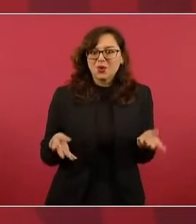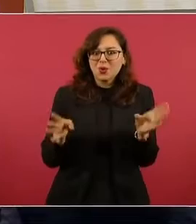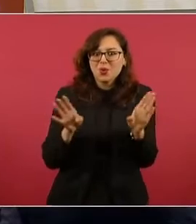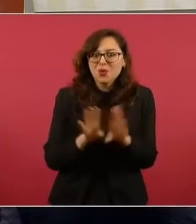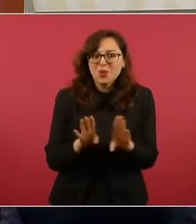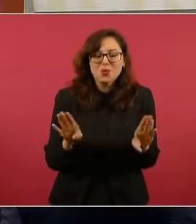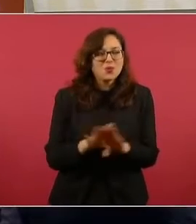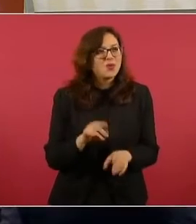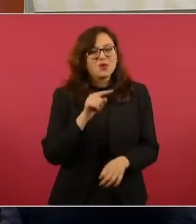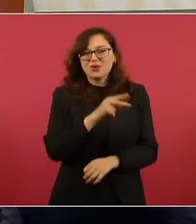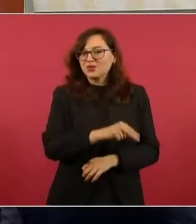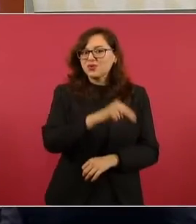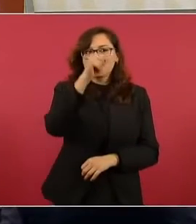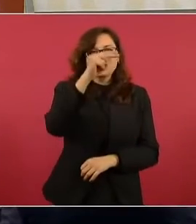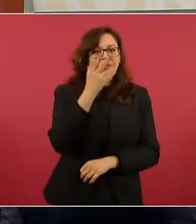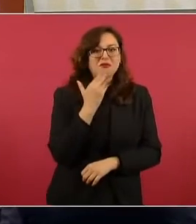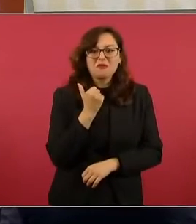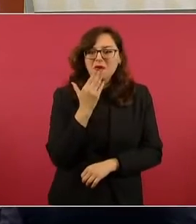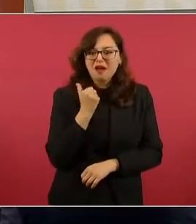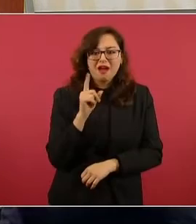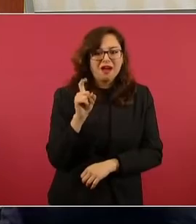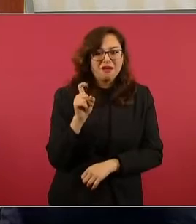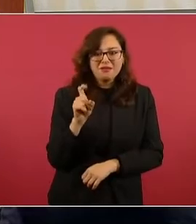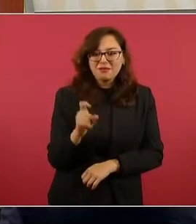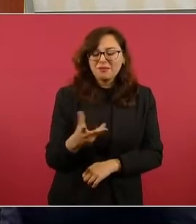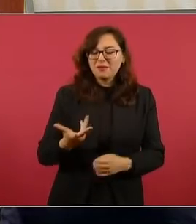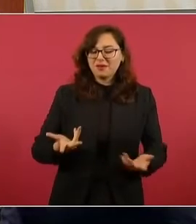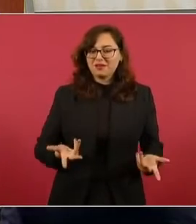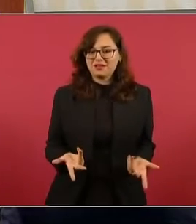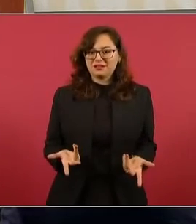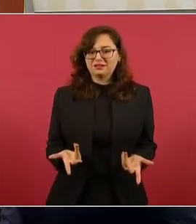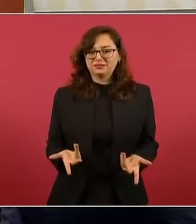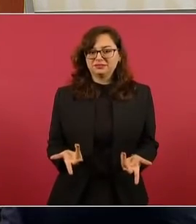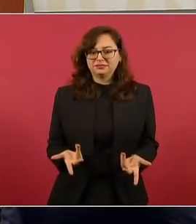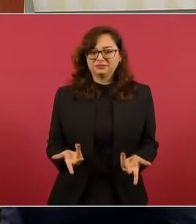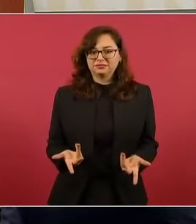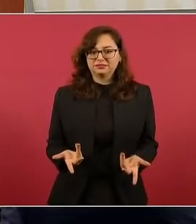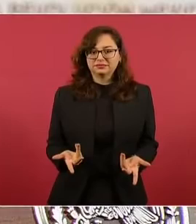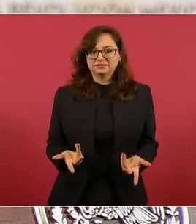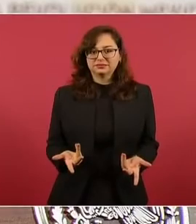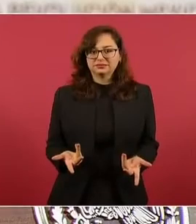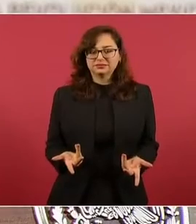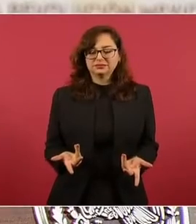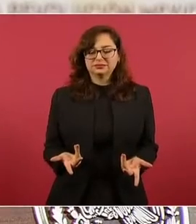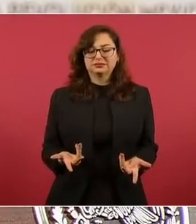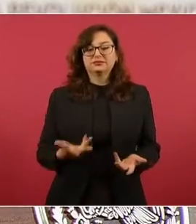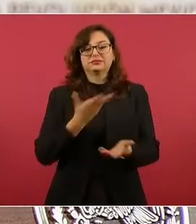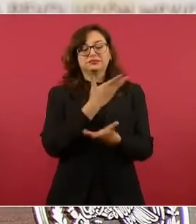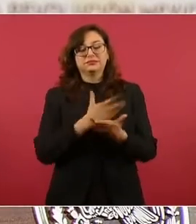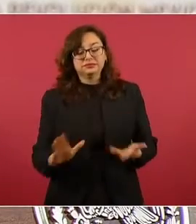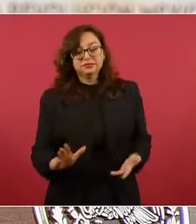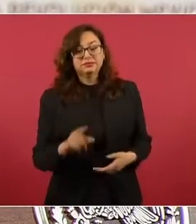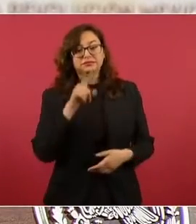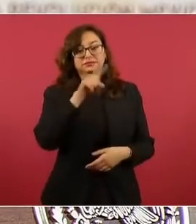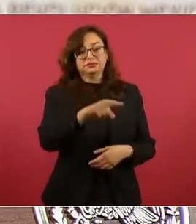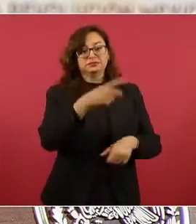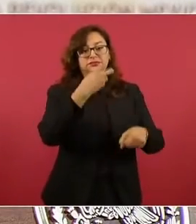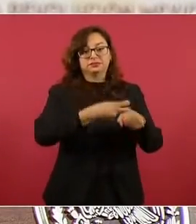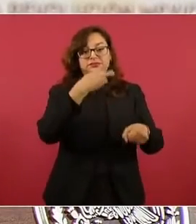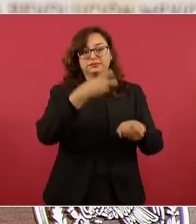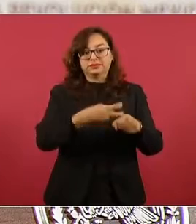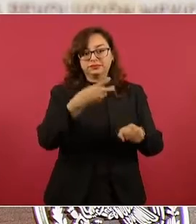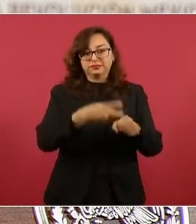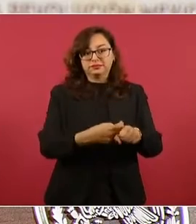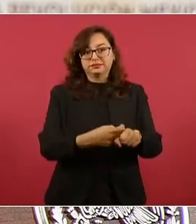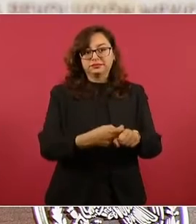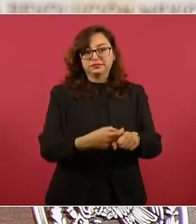para que la cerveza que se produzca se exporte,